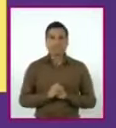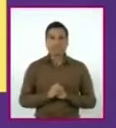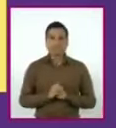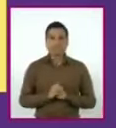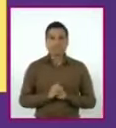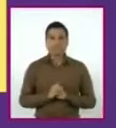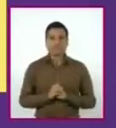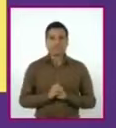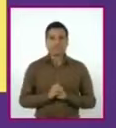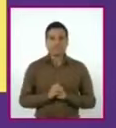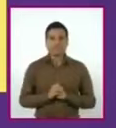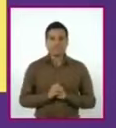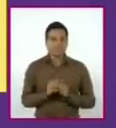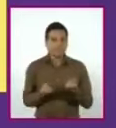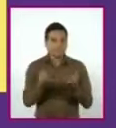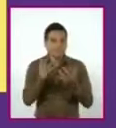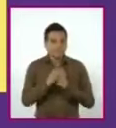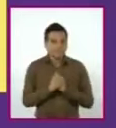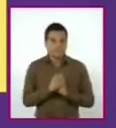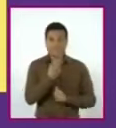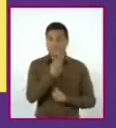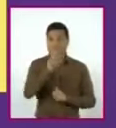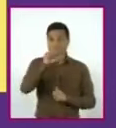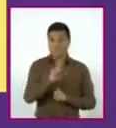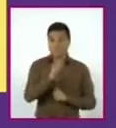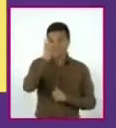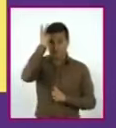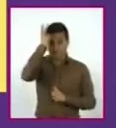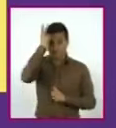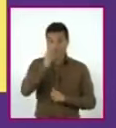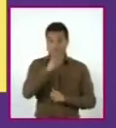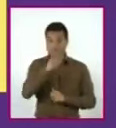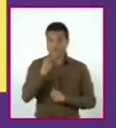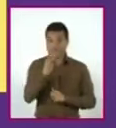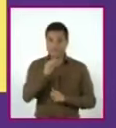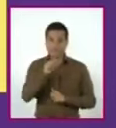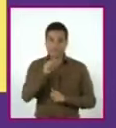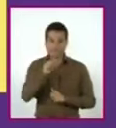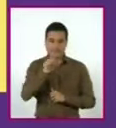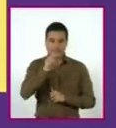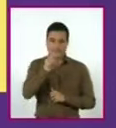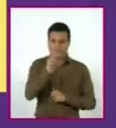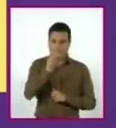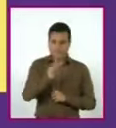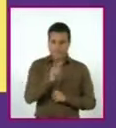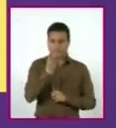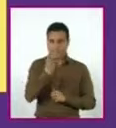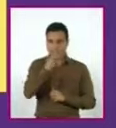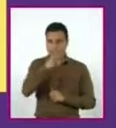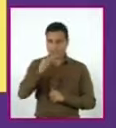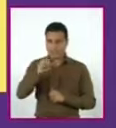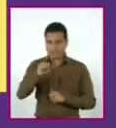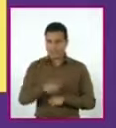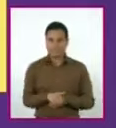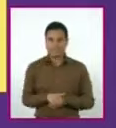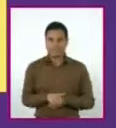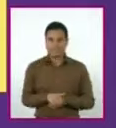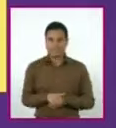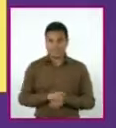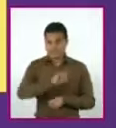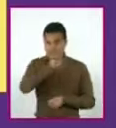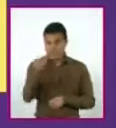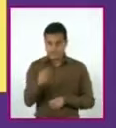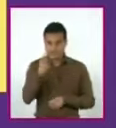Con lo que nos queda x cuadrada igual a 16. A esta expresión le vamos a